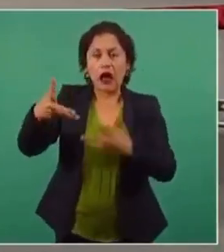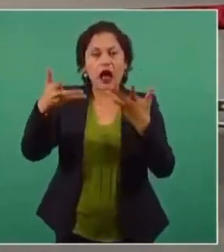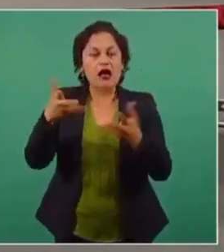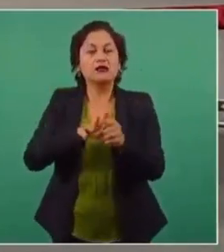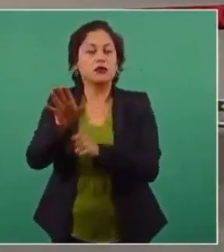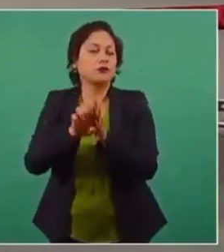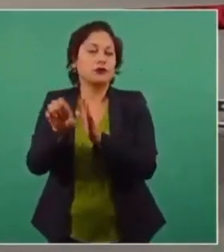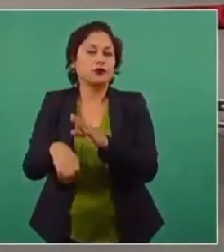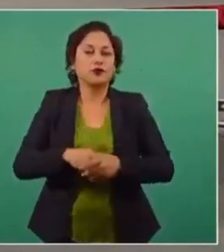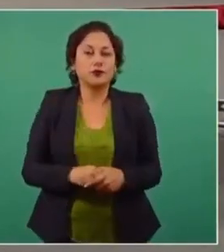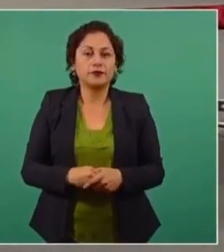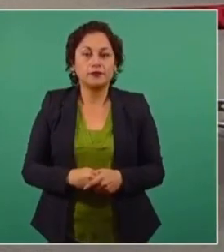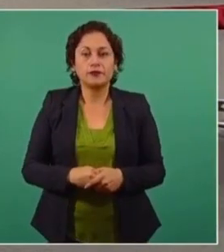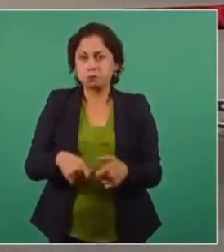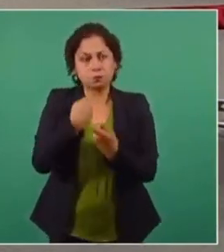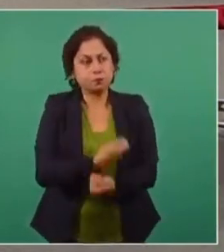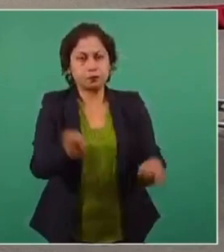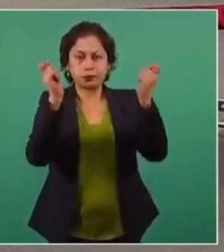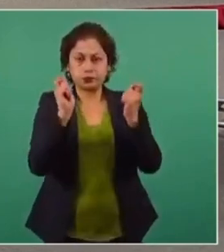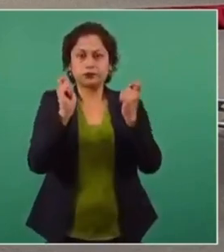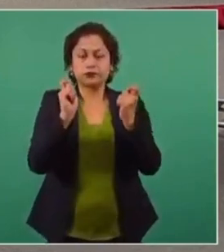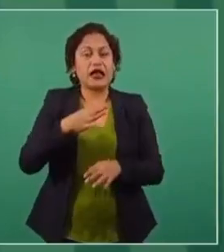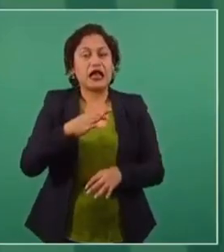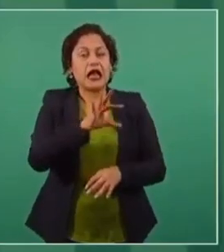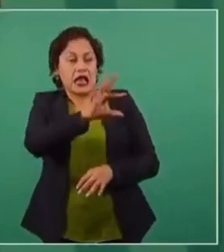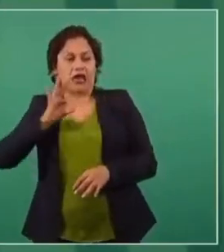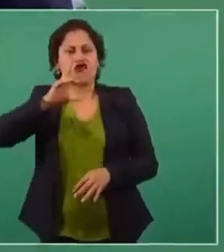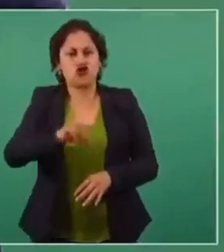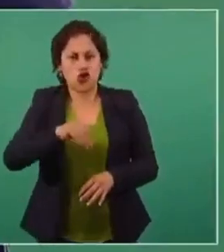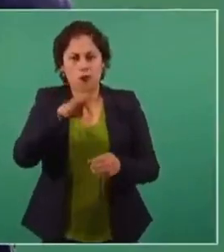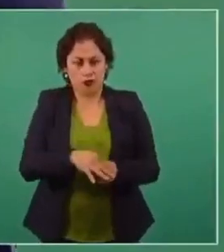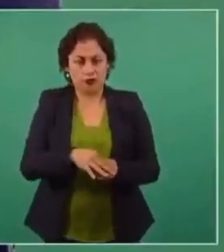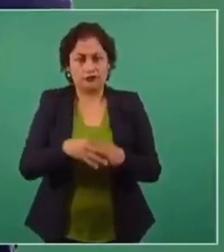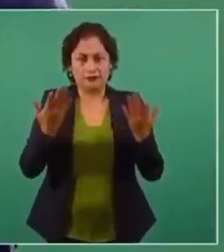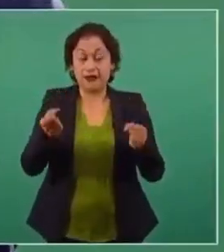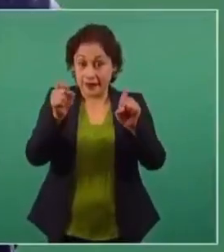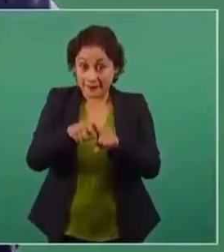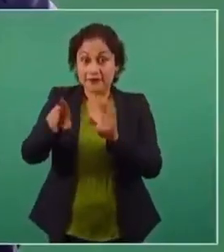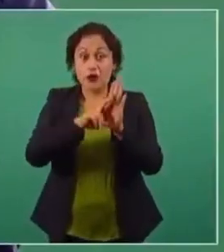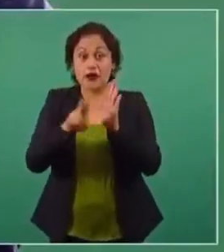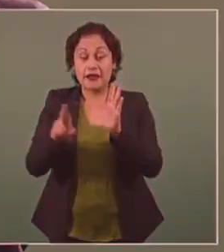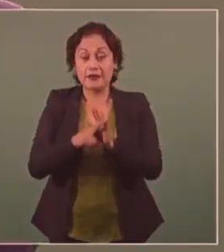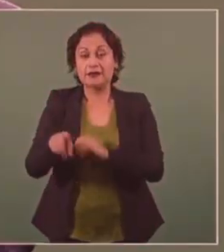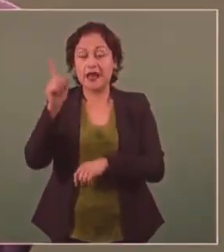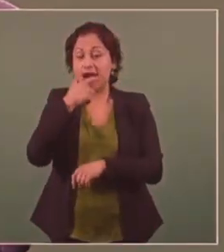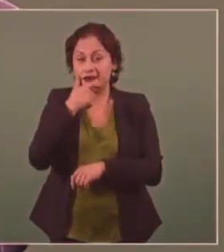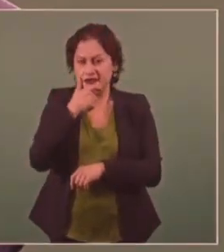manifiestos, el llamado voto útil. Bueno, hasta la revista esta inglesa,